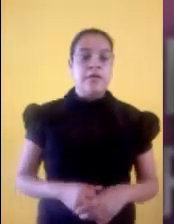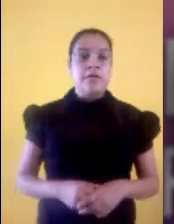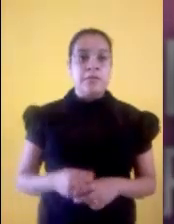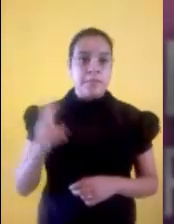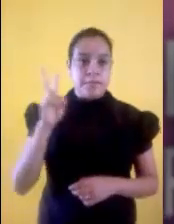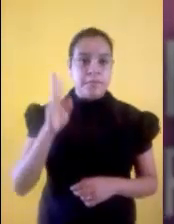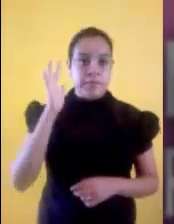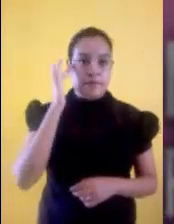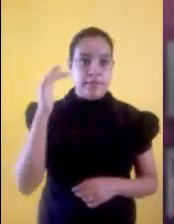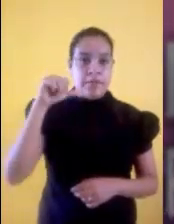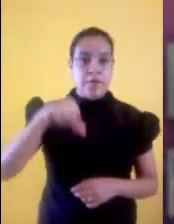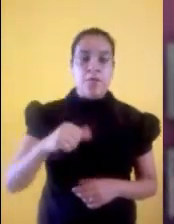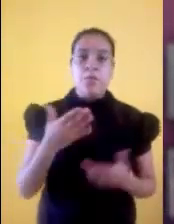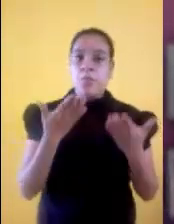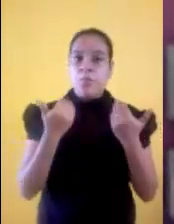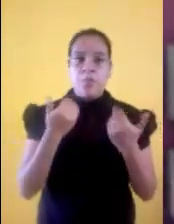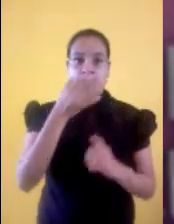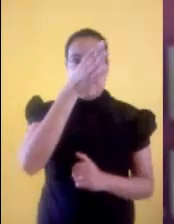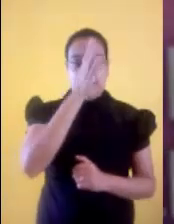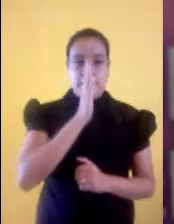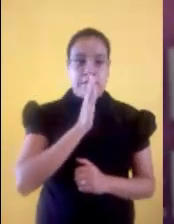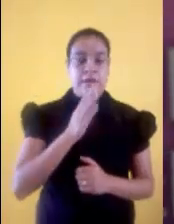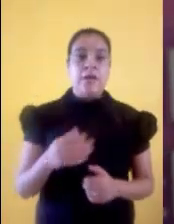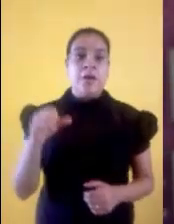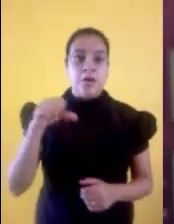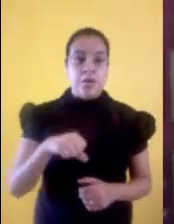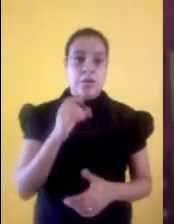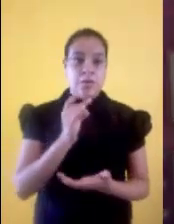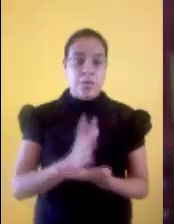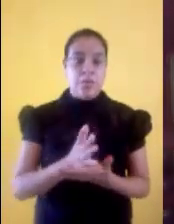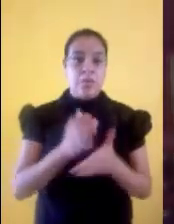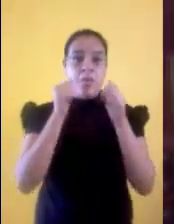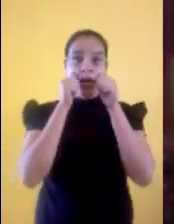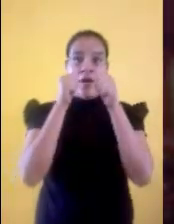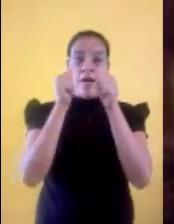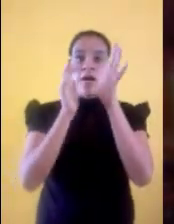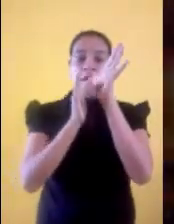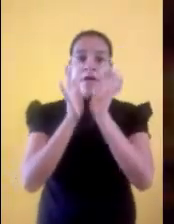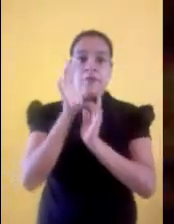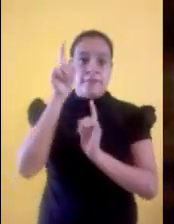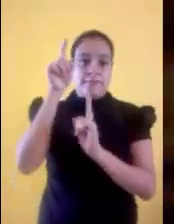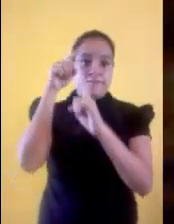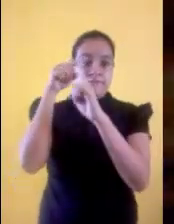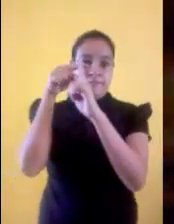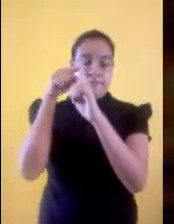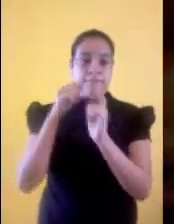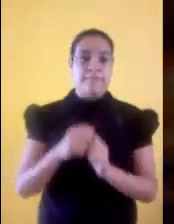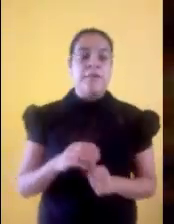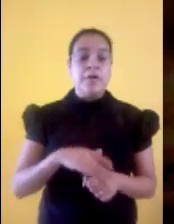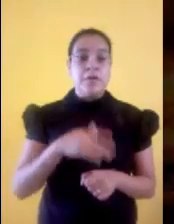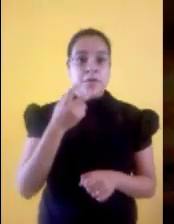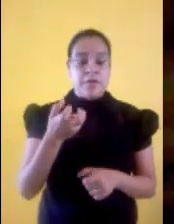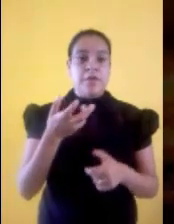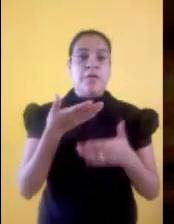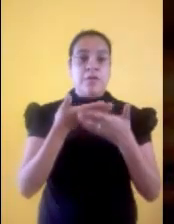Viernes Santo. Hoy no tenemos Eucaristía. Hoy nos dedicamos a contemplar a